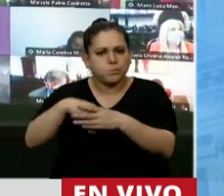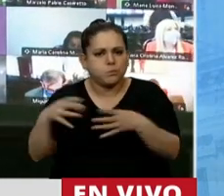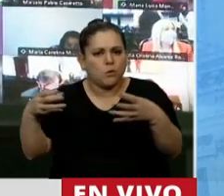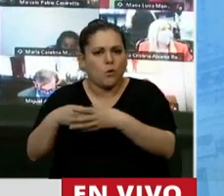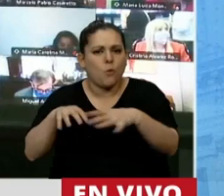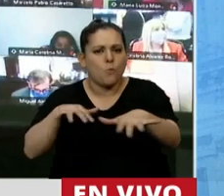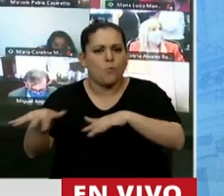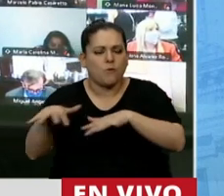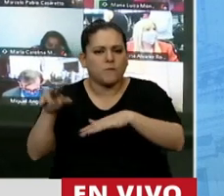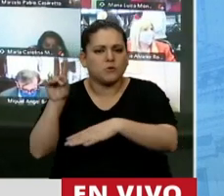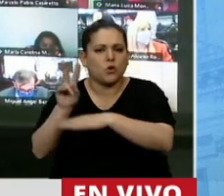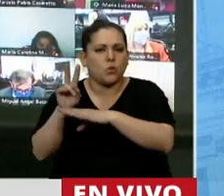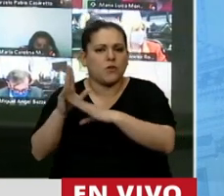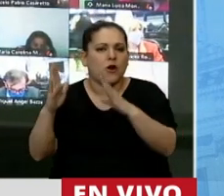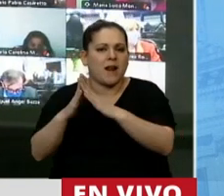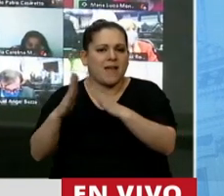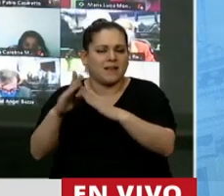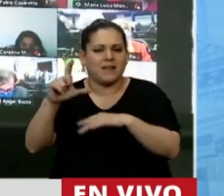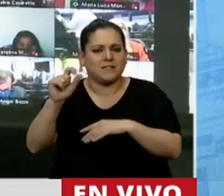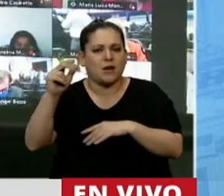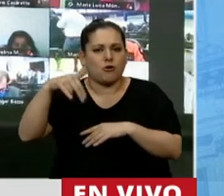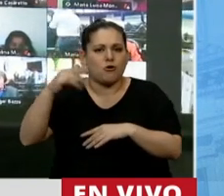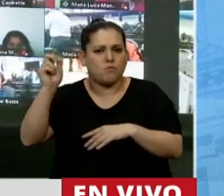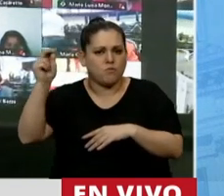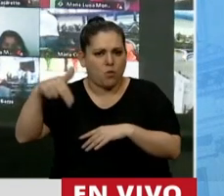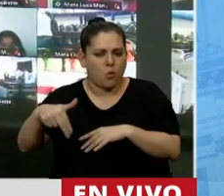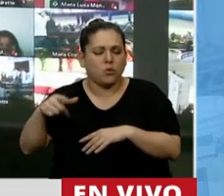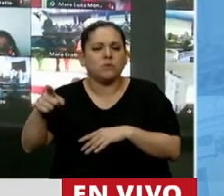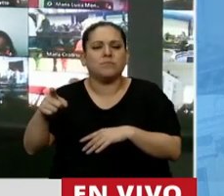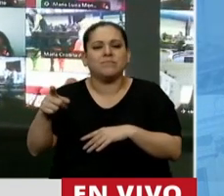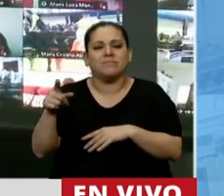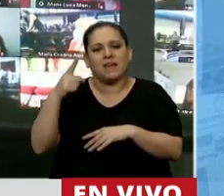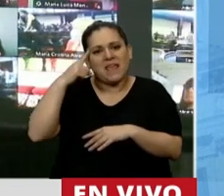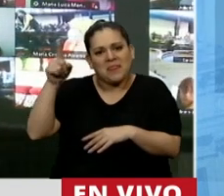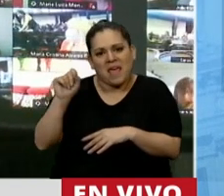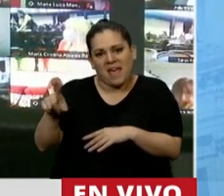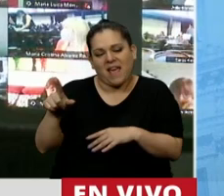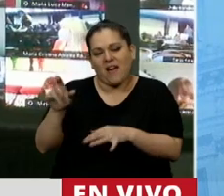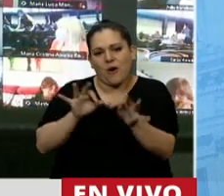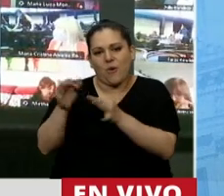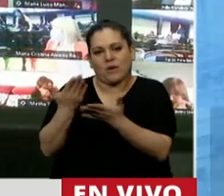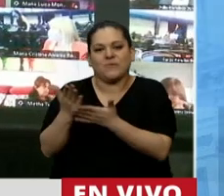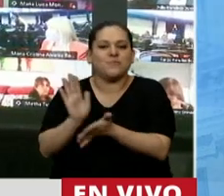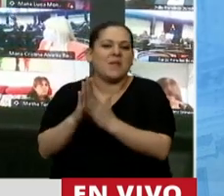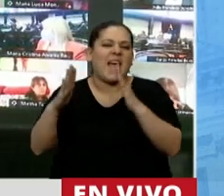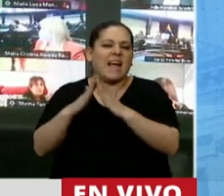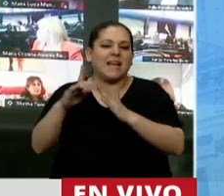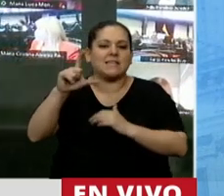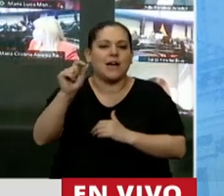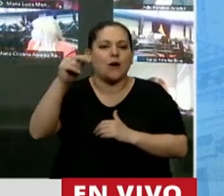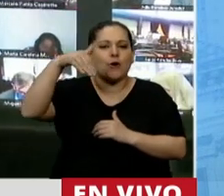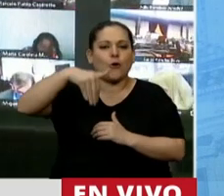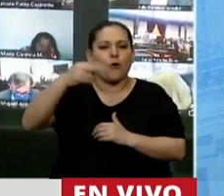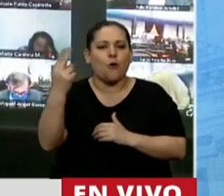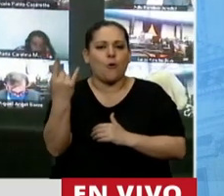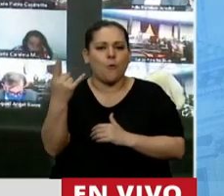movimiento de cuidadores de la Casa Común. La idea de que nuestra Casa Común, que es la Madre Tierra y él llamaba Hermana